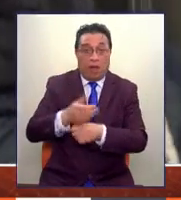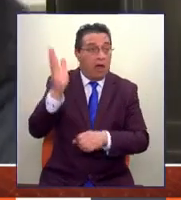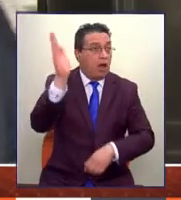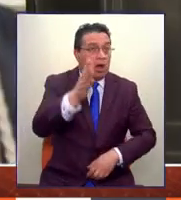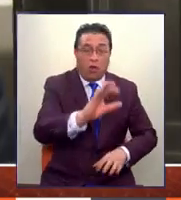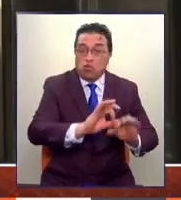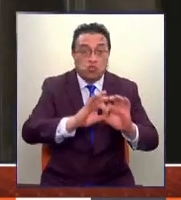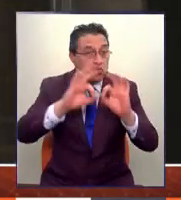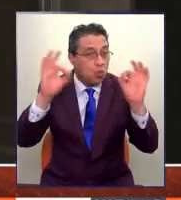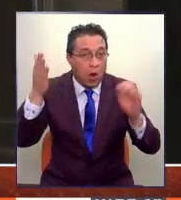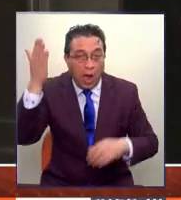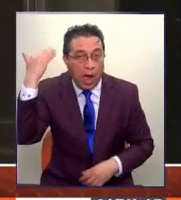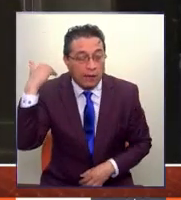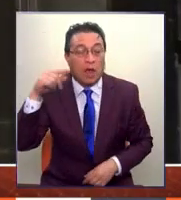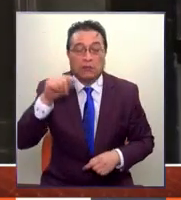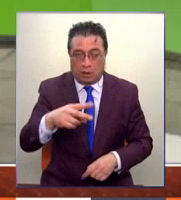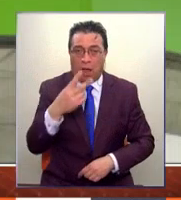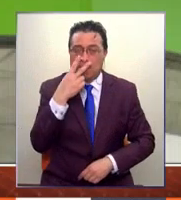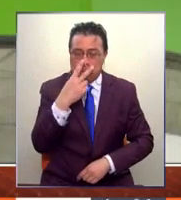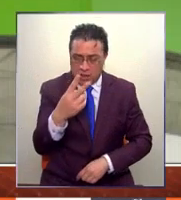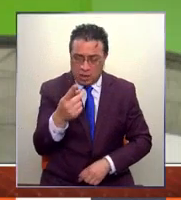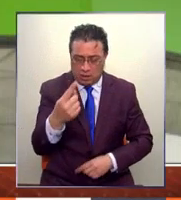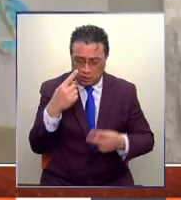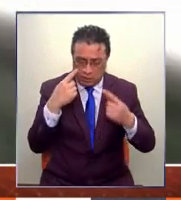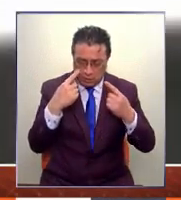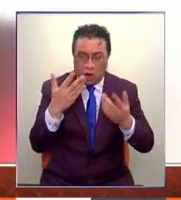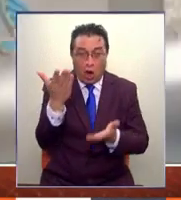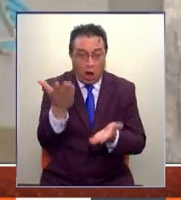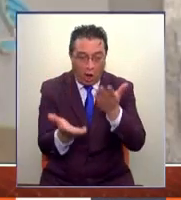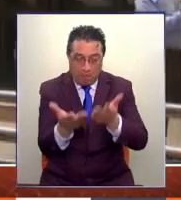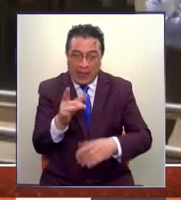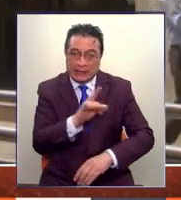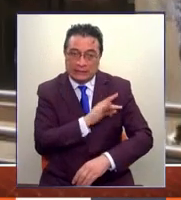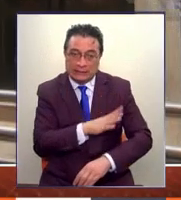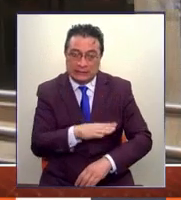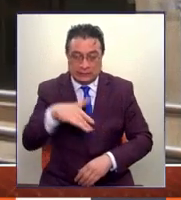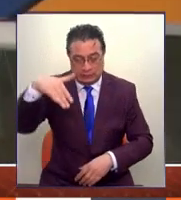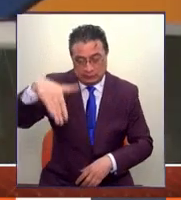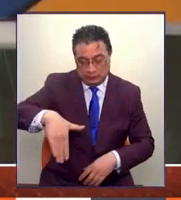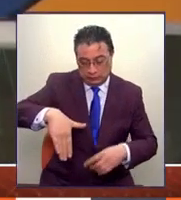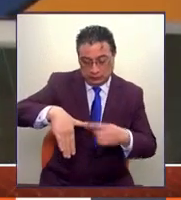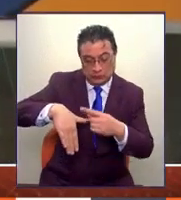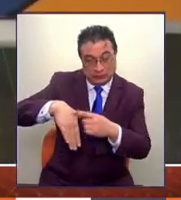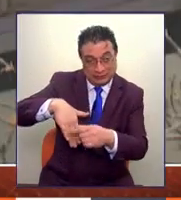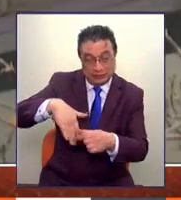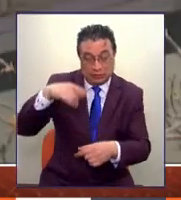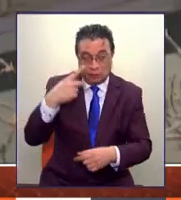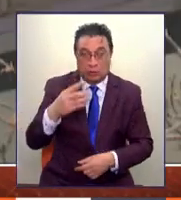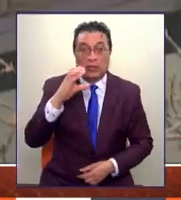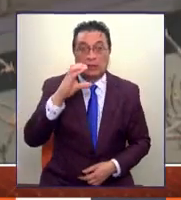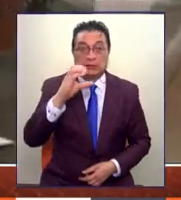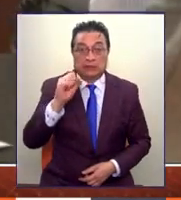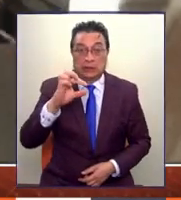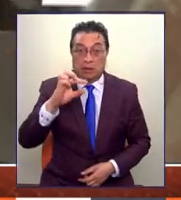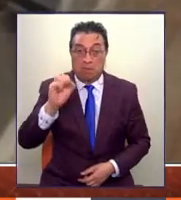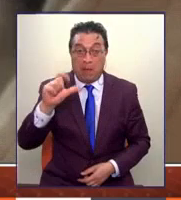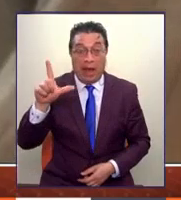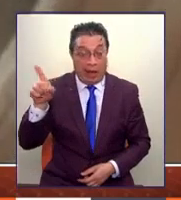mirar a la región, los invito a comparar Chile, y así lo han reconocido organismos como la Cepal, que no son de gobierno,